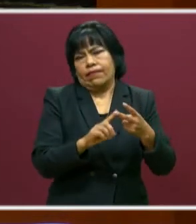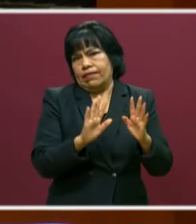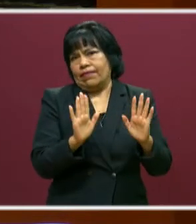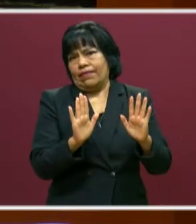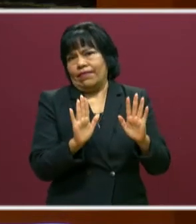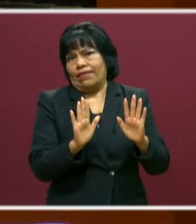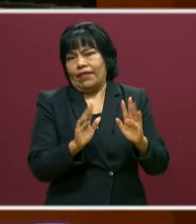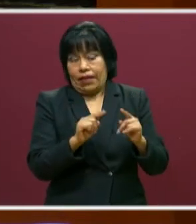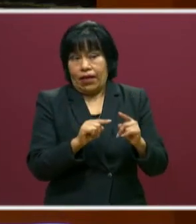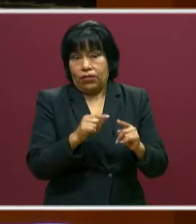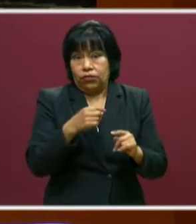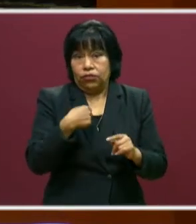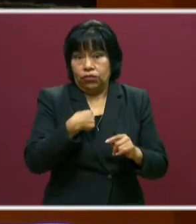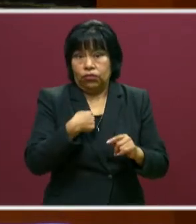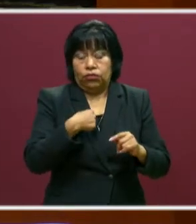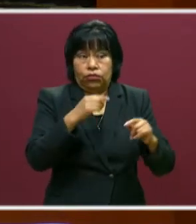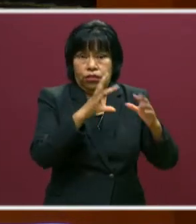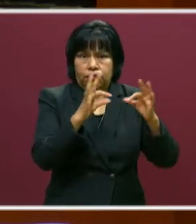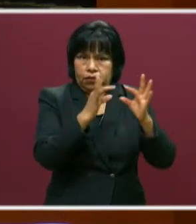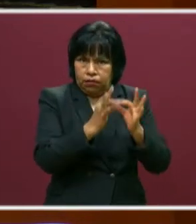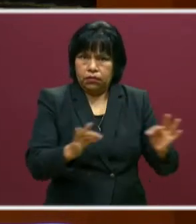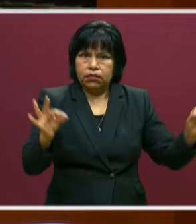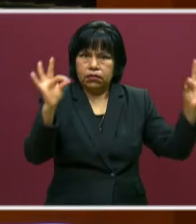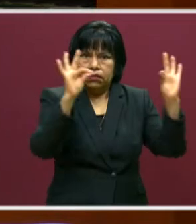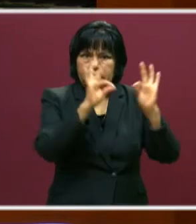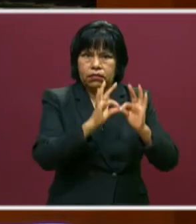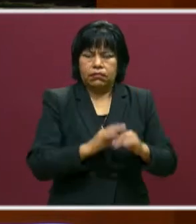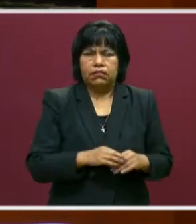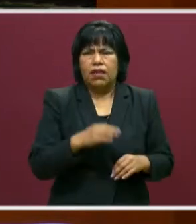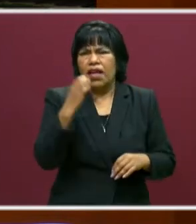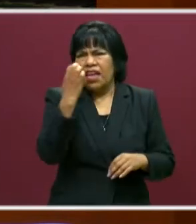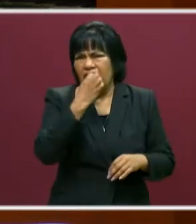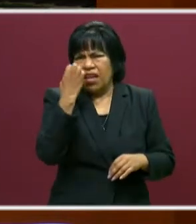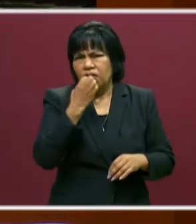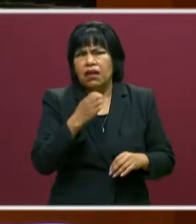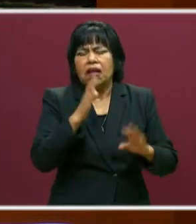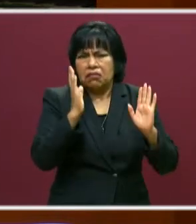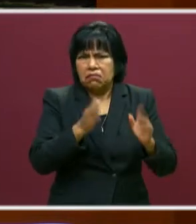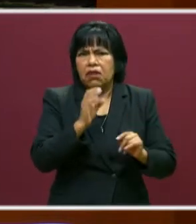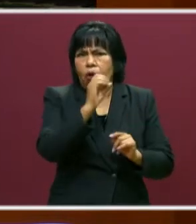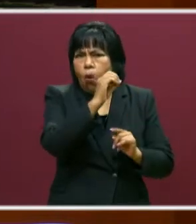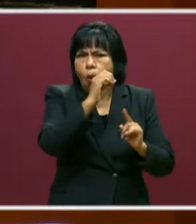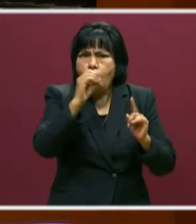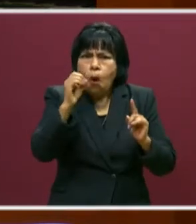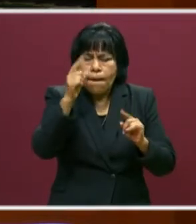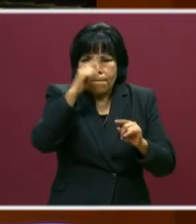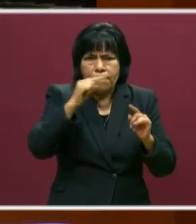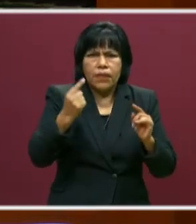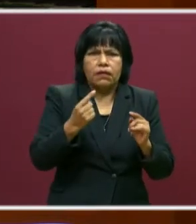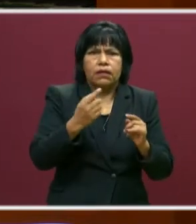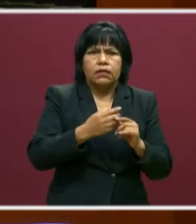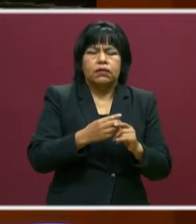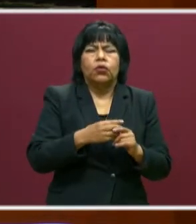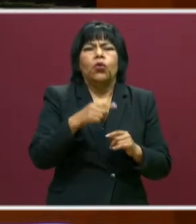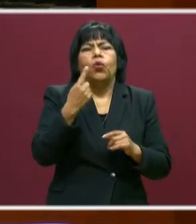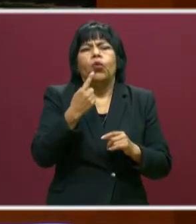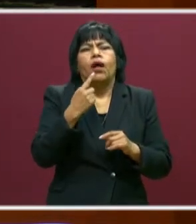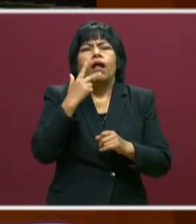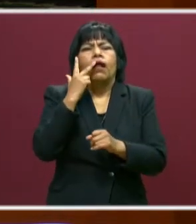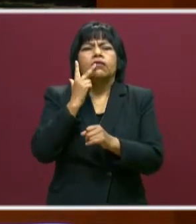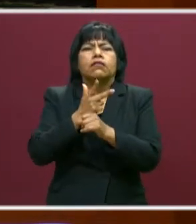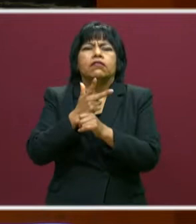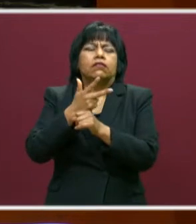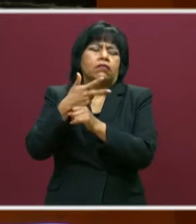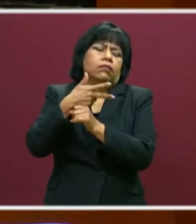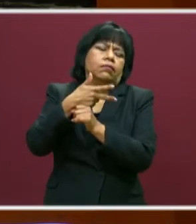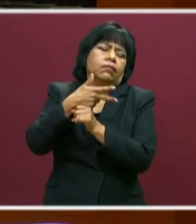bueno, aquí quiero decir algo importante, fíjate. Hay escuelas que se están organizando para que exista una cámara en el salón